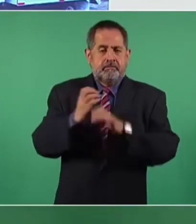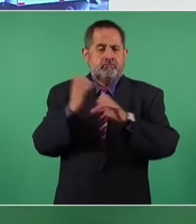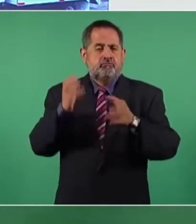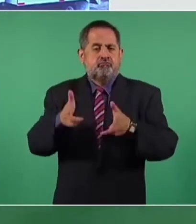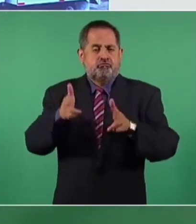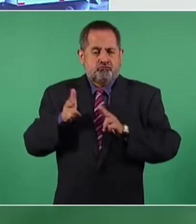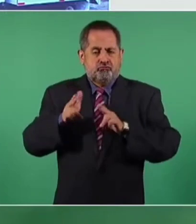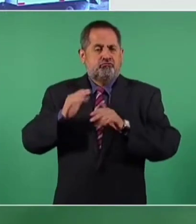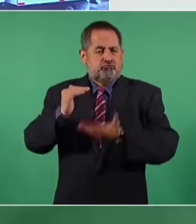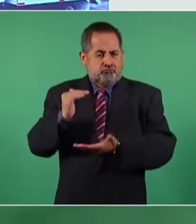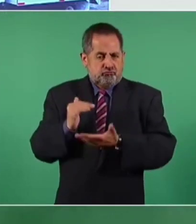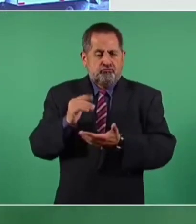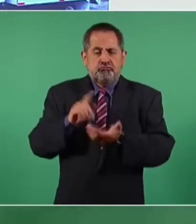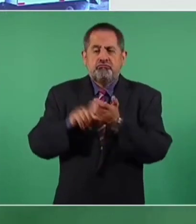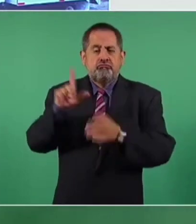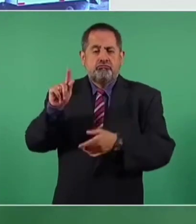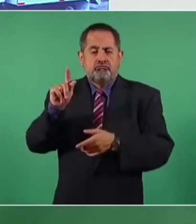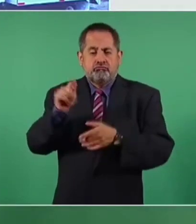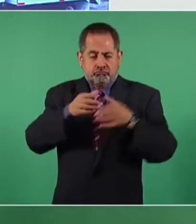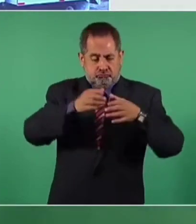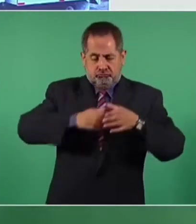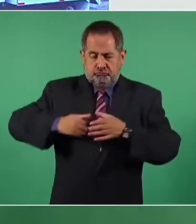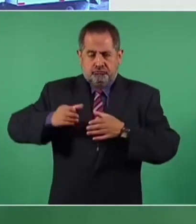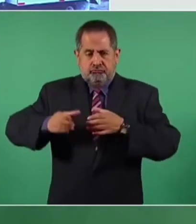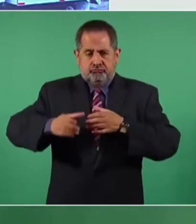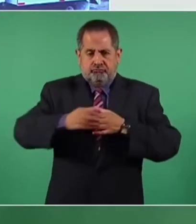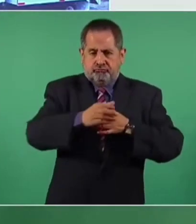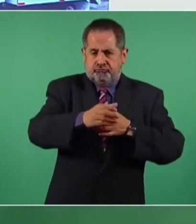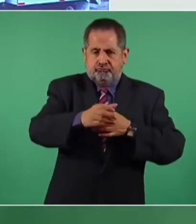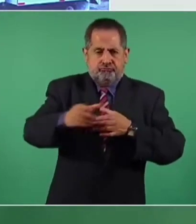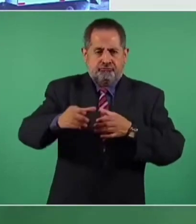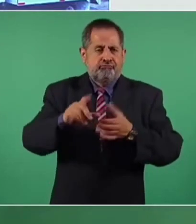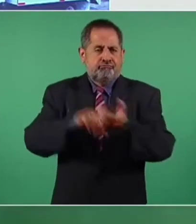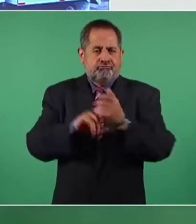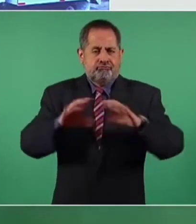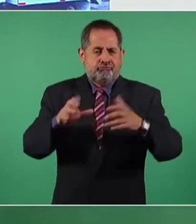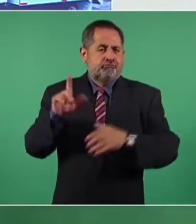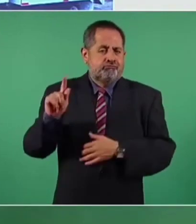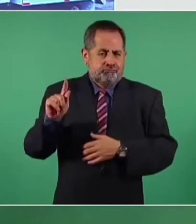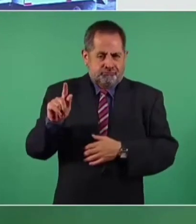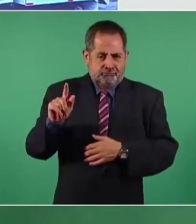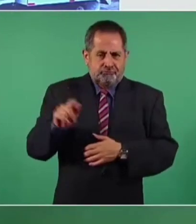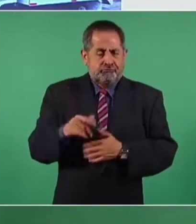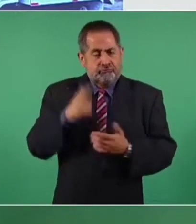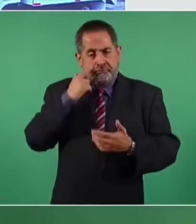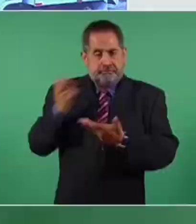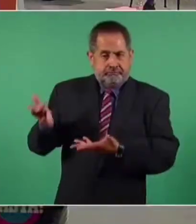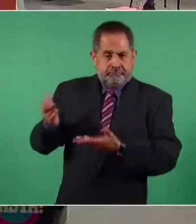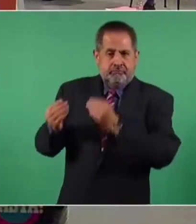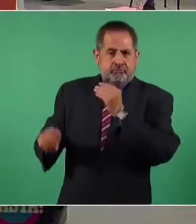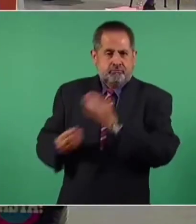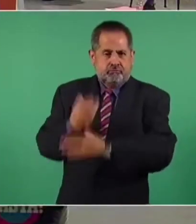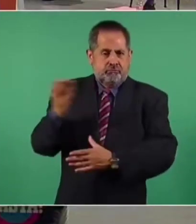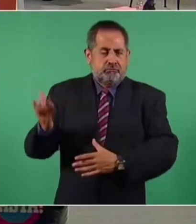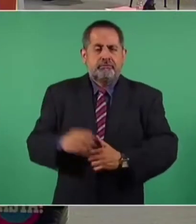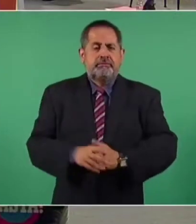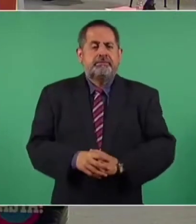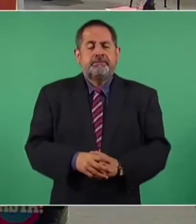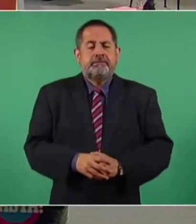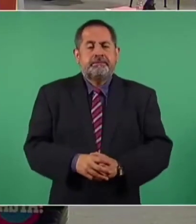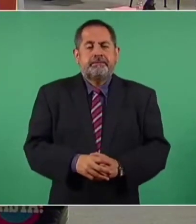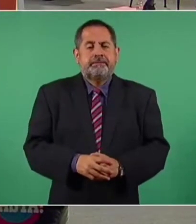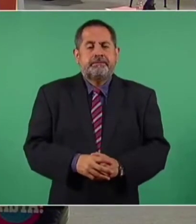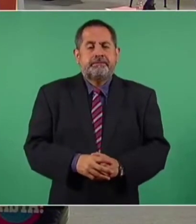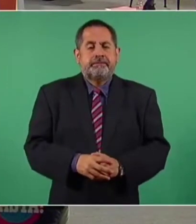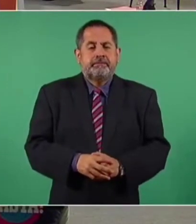capacidad de hasta 70 cilindros cada una. Y bueno, nuestros cilindros nuevos. La que sigue, por